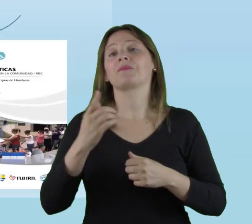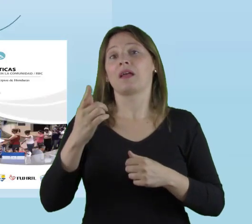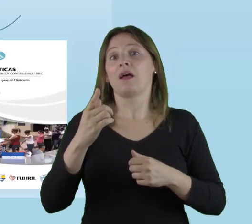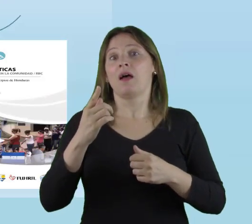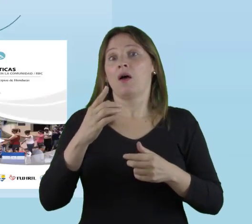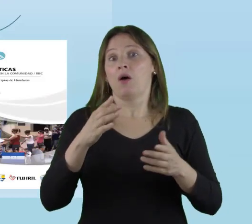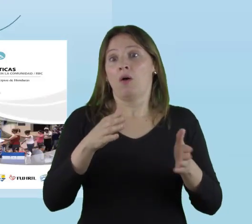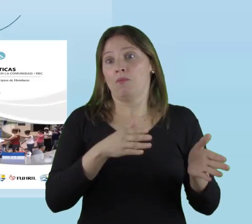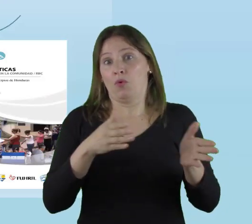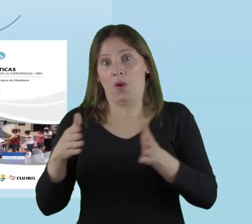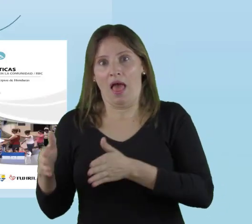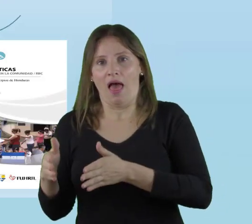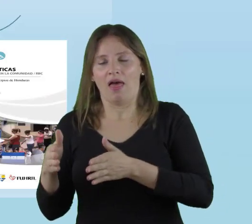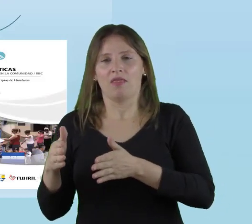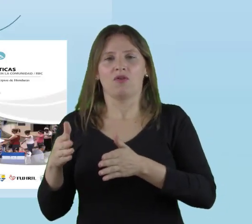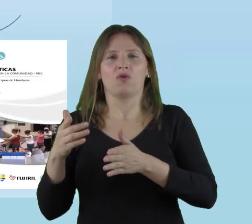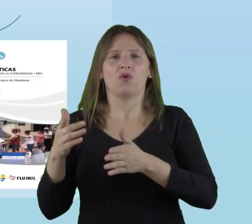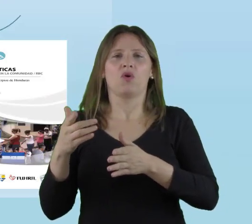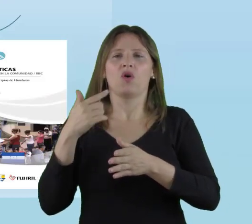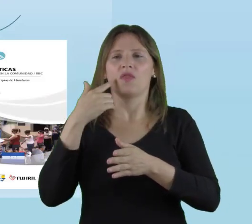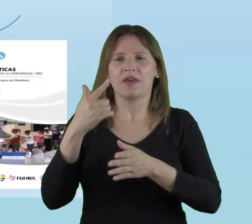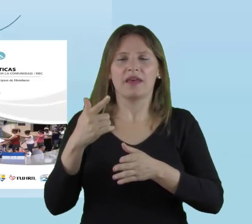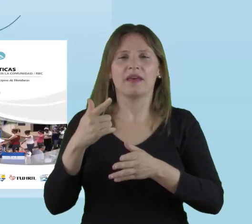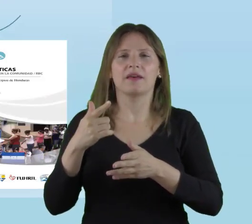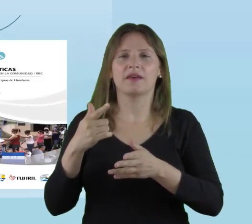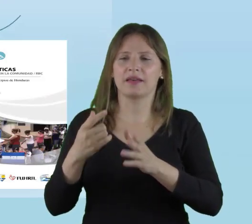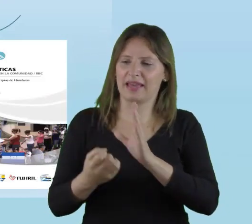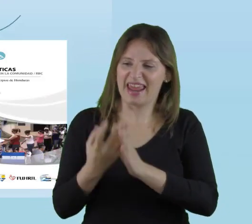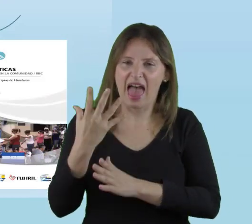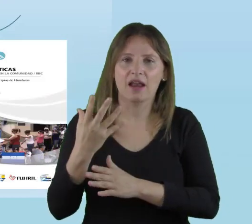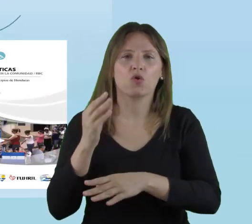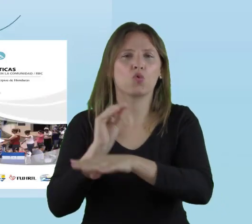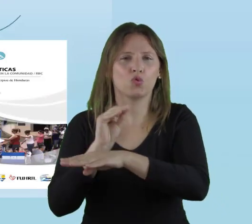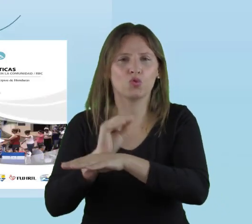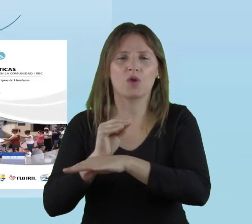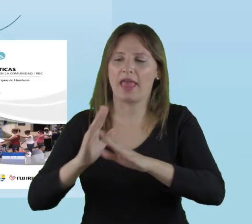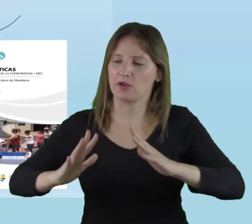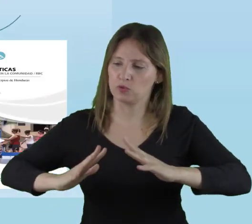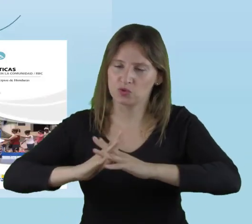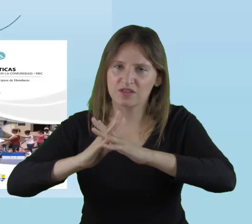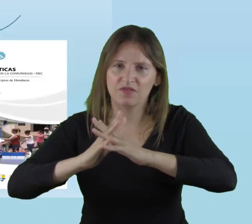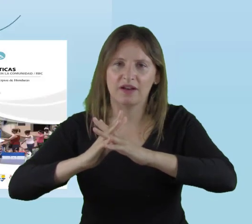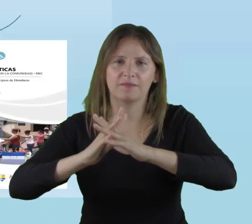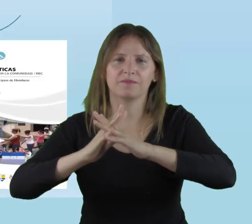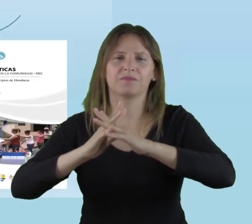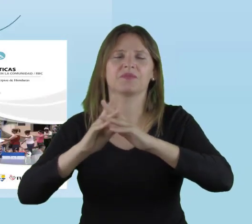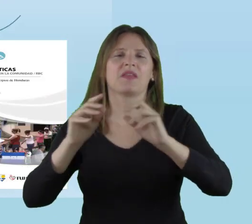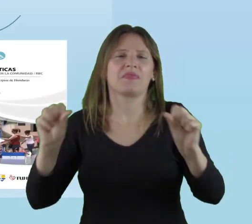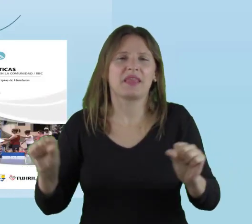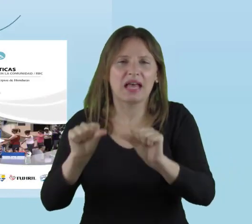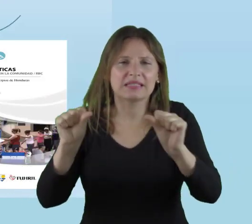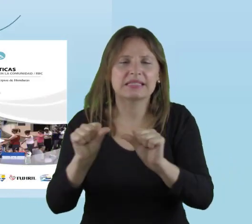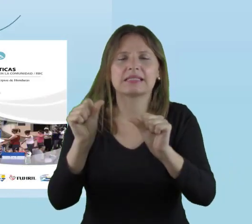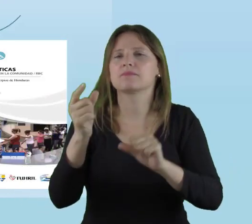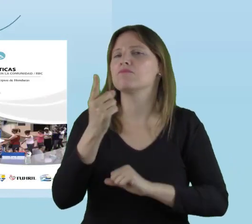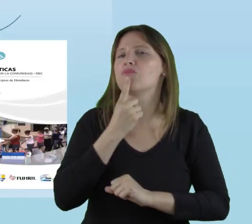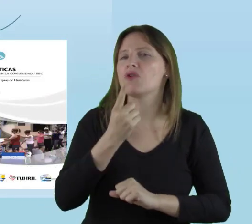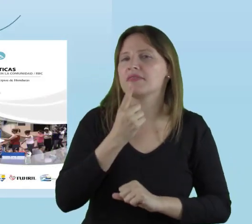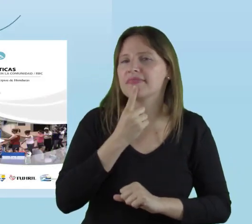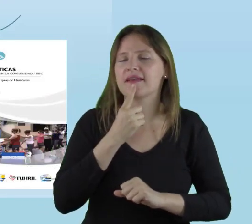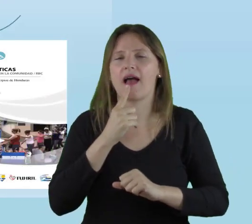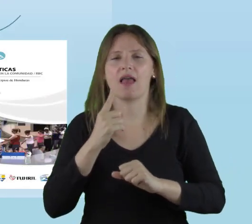Tenemos la dimensión de crear culturas inclusivas, de elaborar